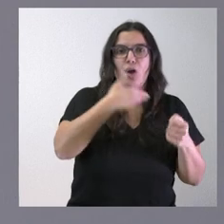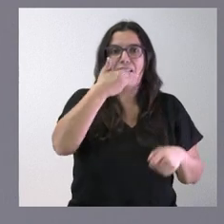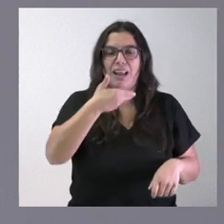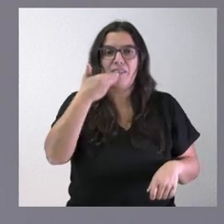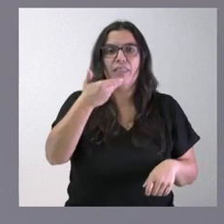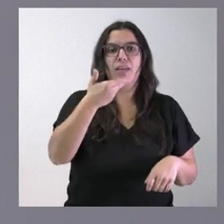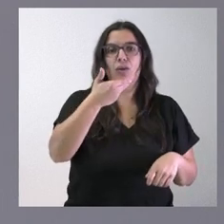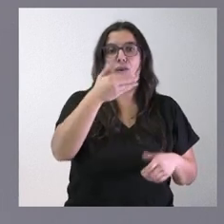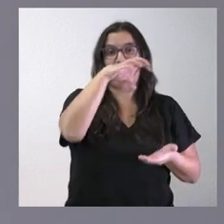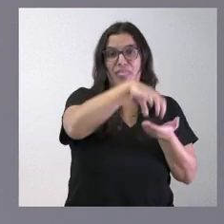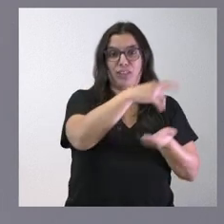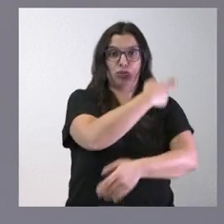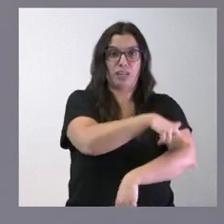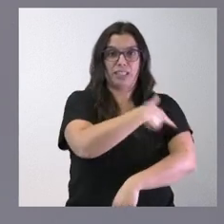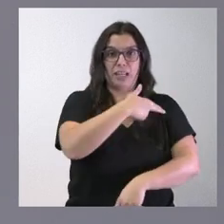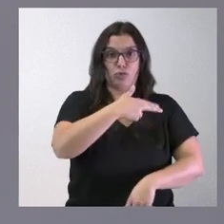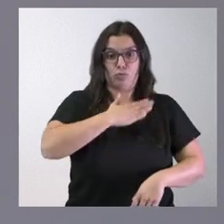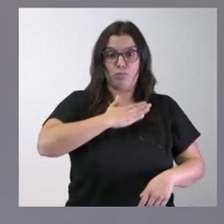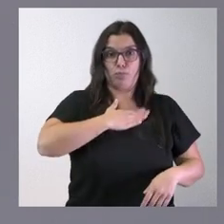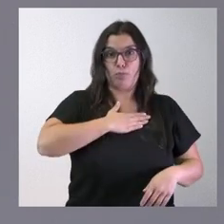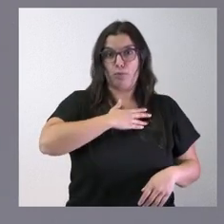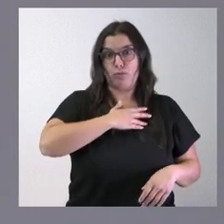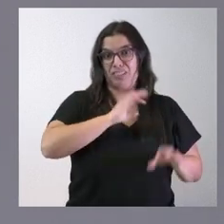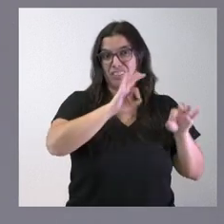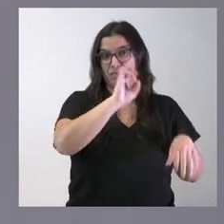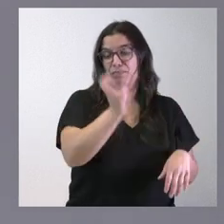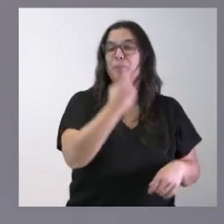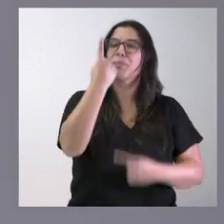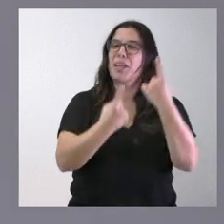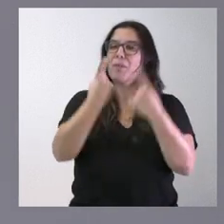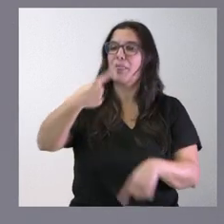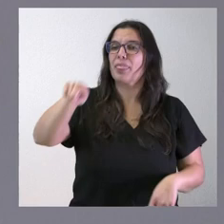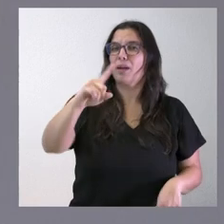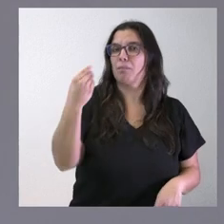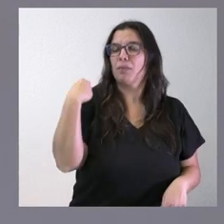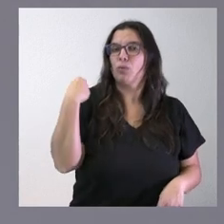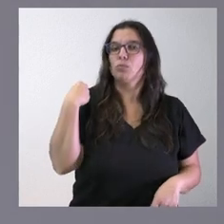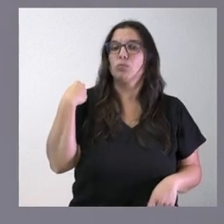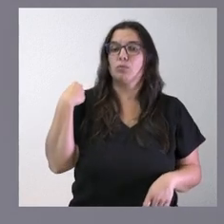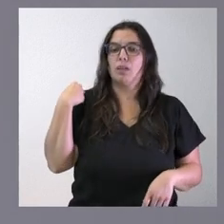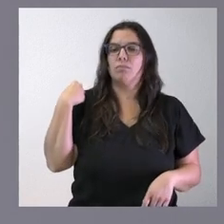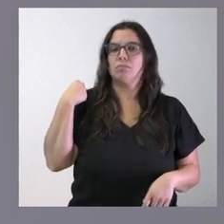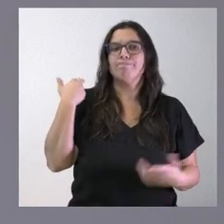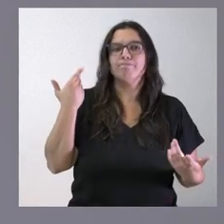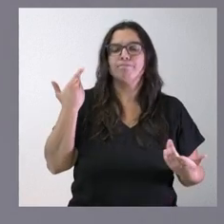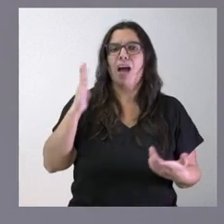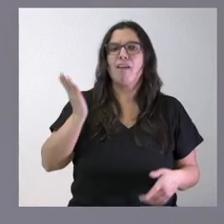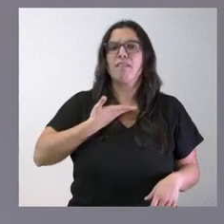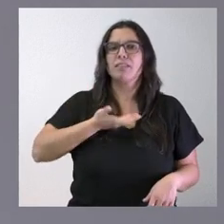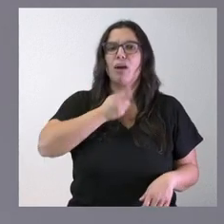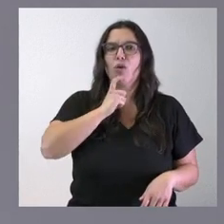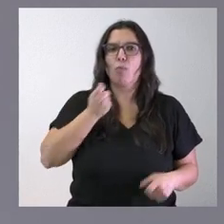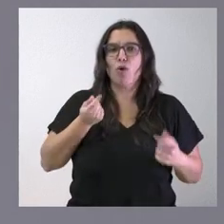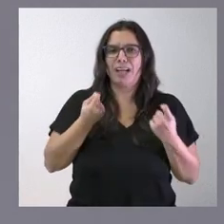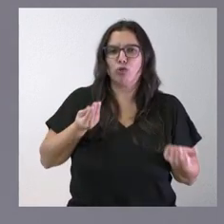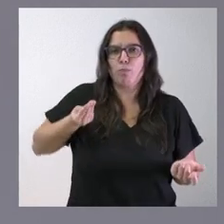en centros sanitarios de SACIL. Algunas veces ustedes preguntaban qué impacto está teniendo para nuestra comunidad autónoma el incremento de los